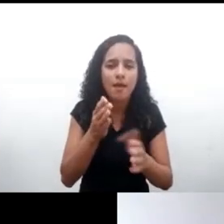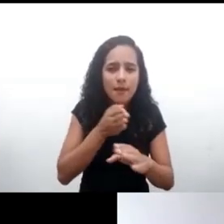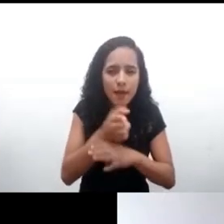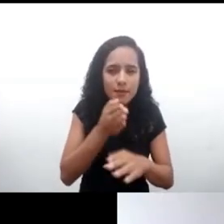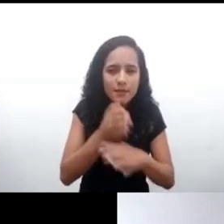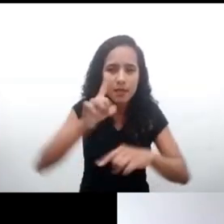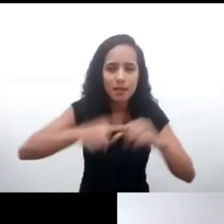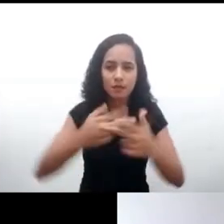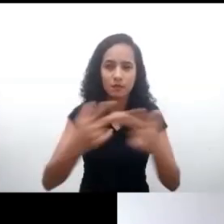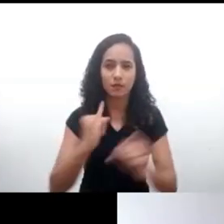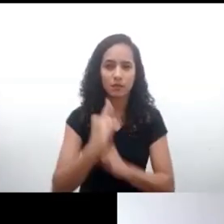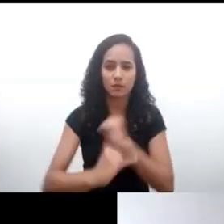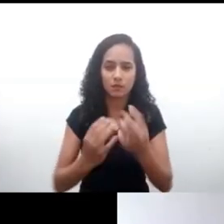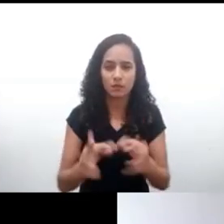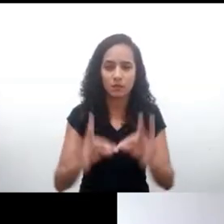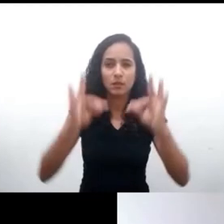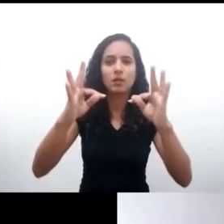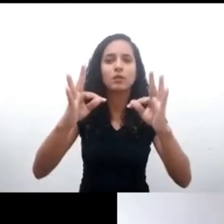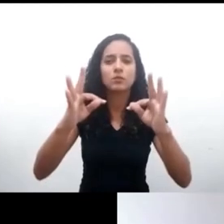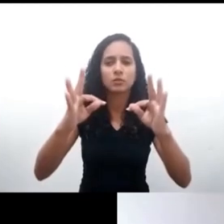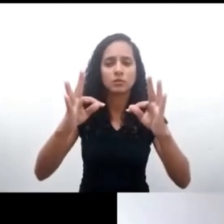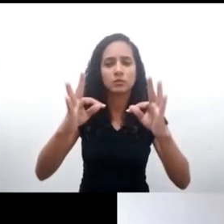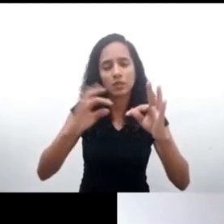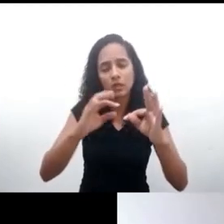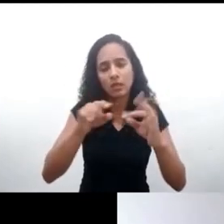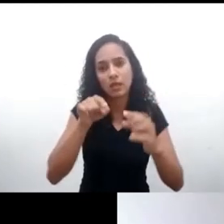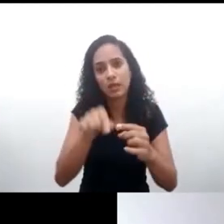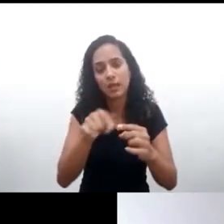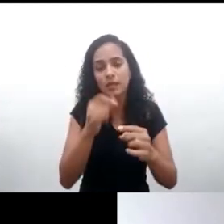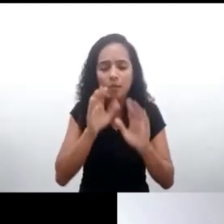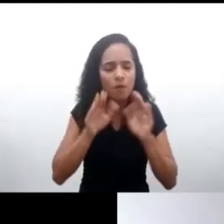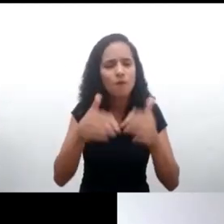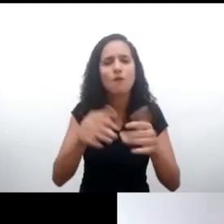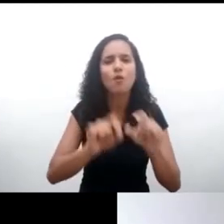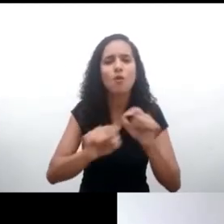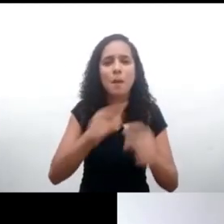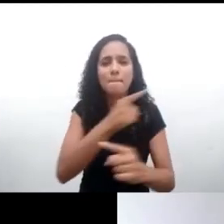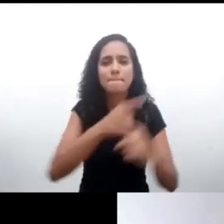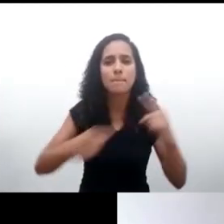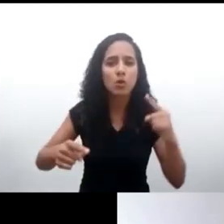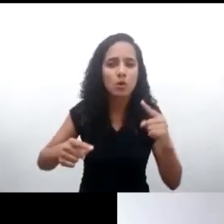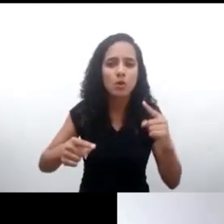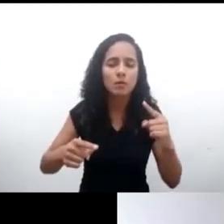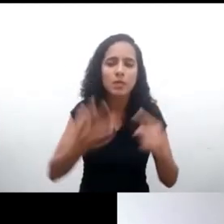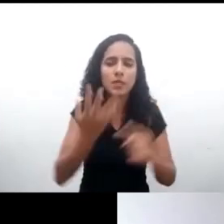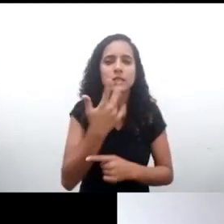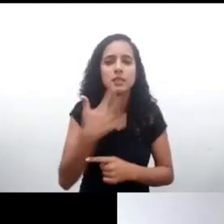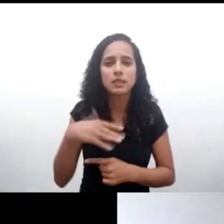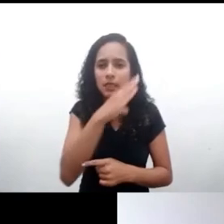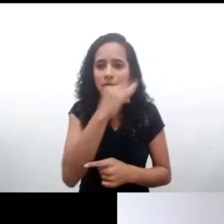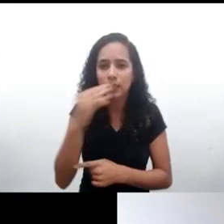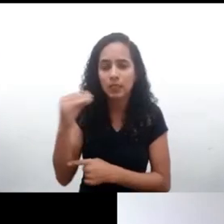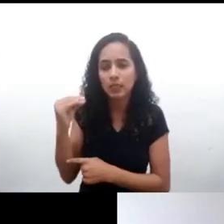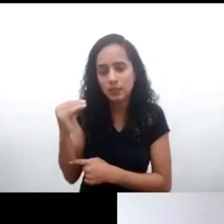sección J, por ejemplo, hace referencia a la prohibición de segmentación de los niños, niñas y adolescentes con fines comerciales basándose en sus